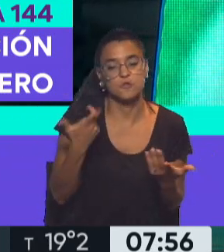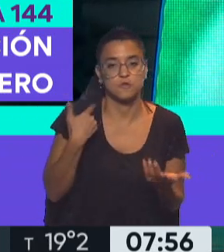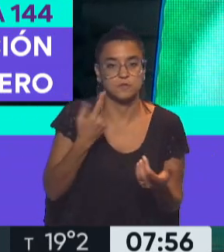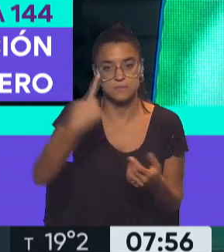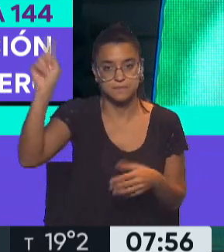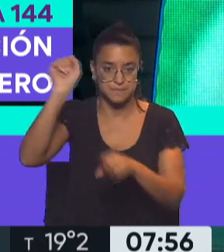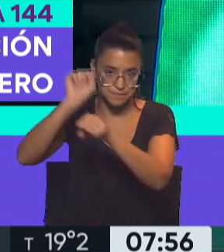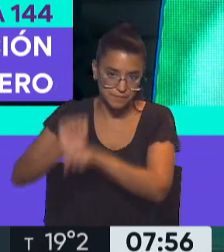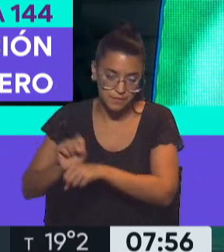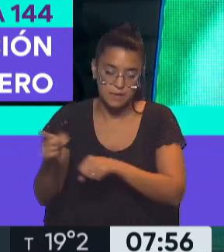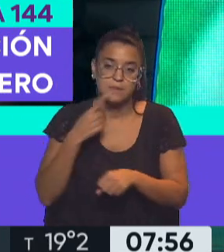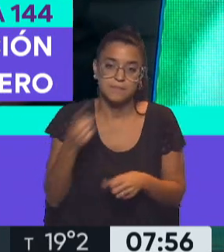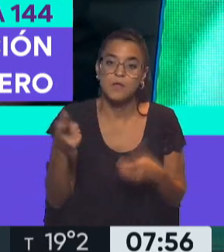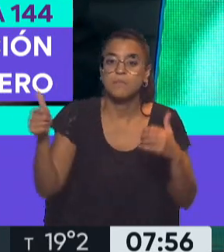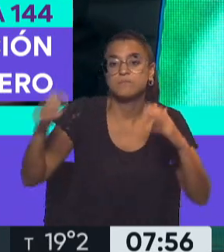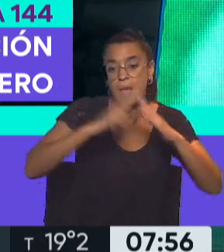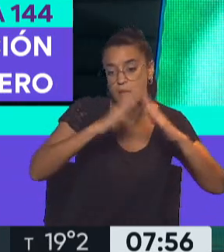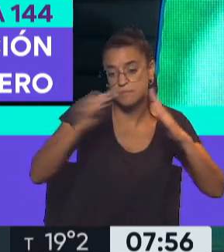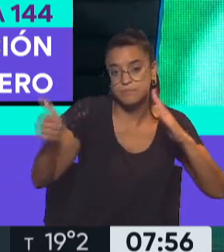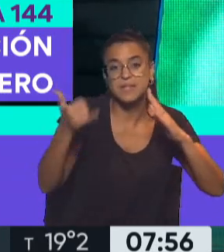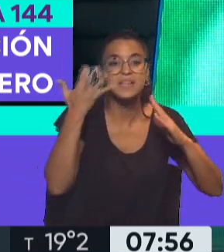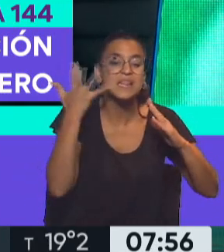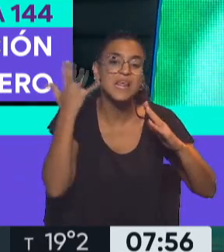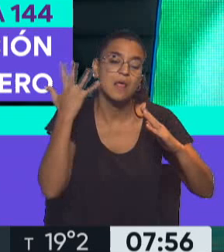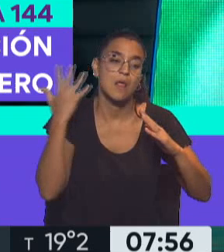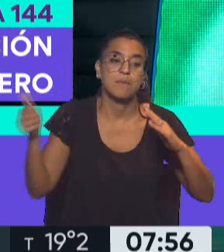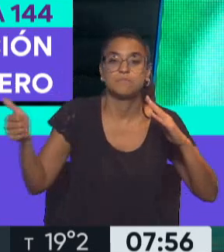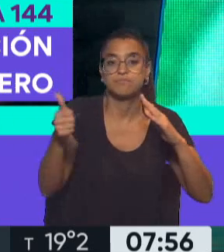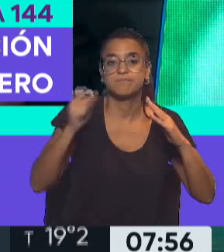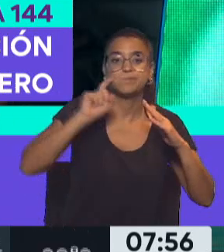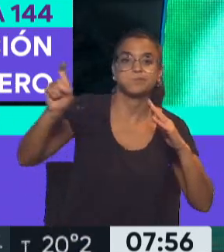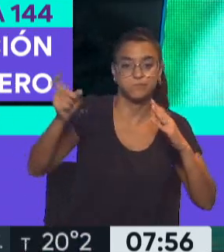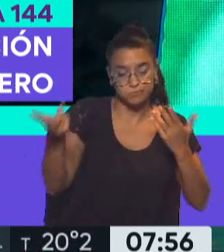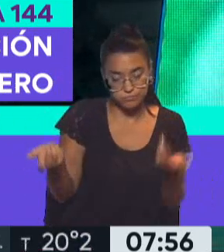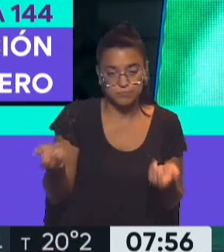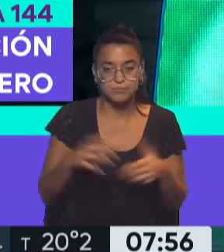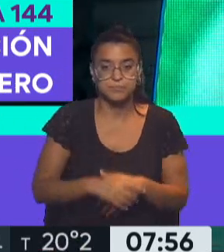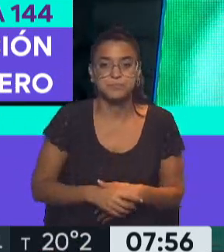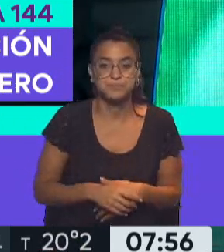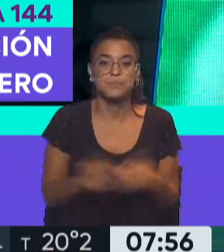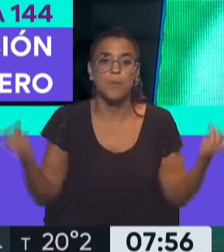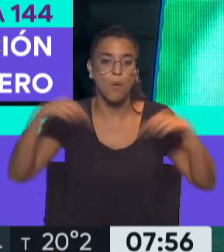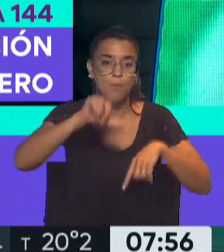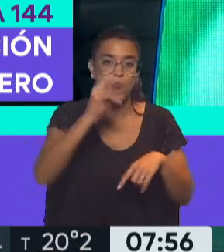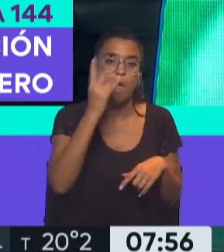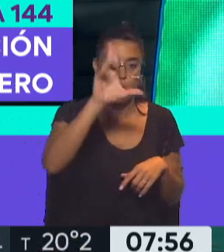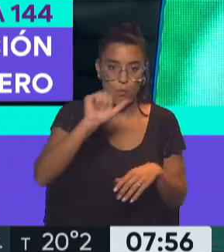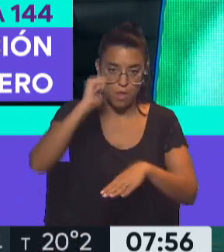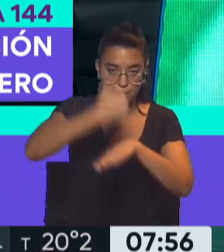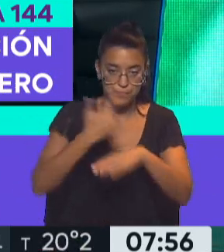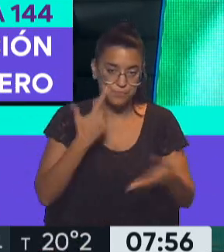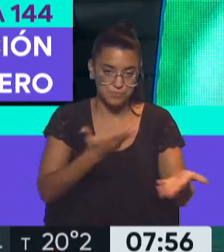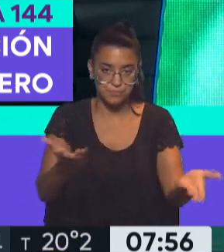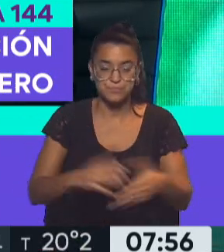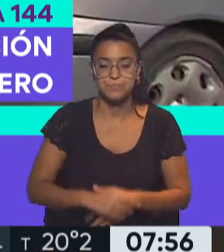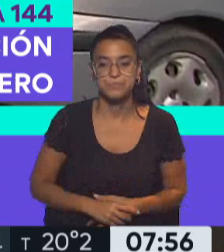estar cerca de ese domicilio en el partido bonaerense de Tigre donde vive la familia y justamente la violó. Rápidamente, claro, Laura Mayocchi, a ver.